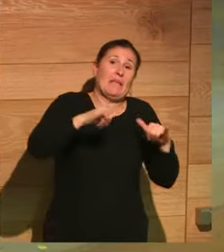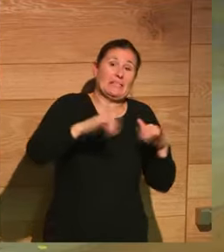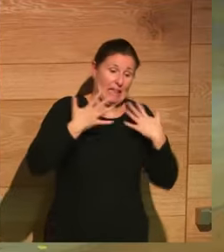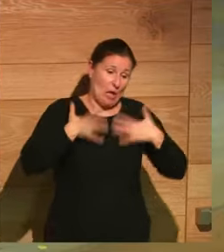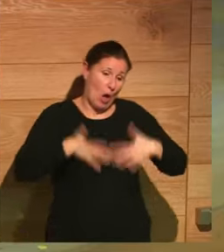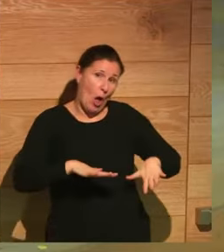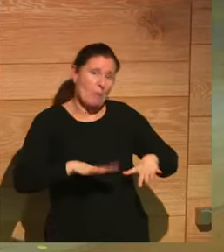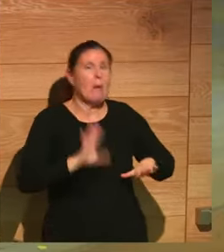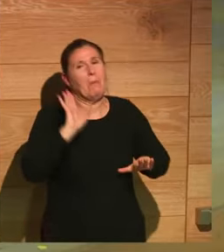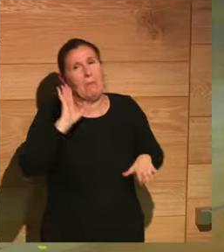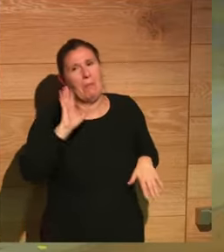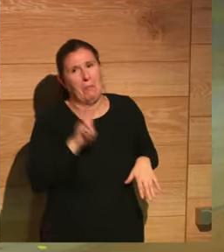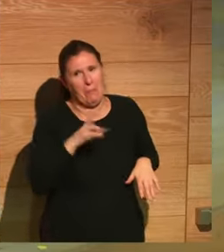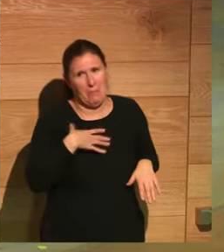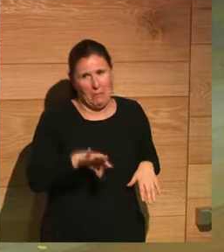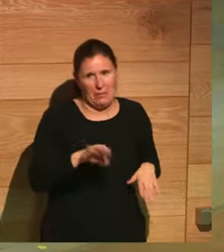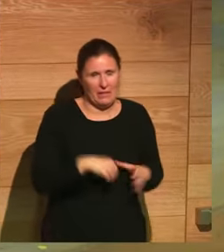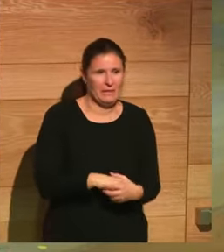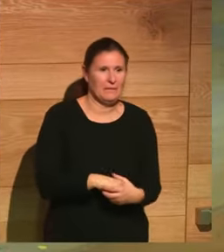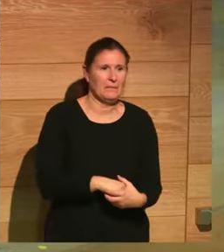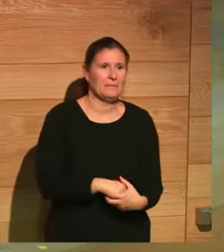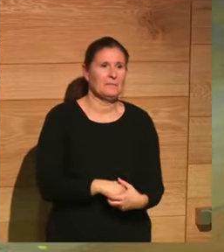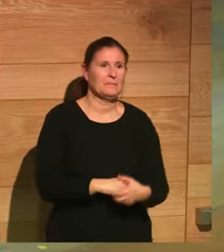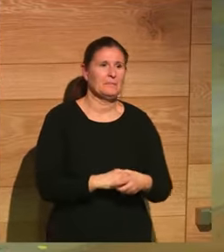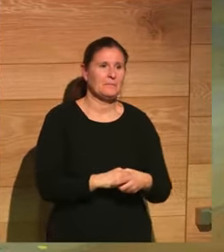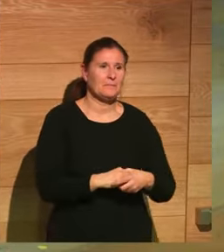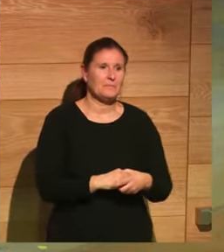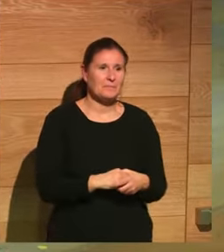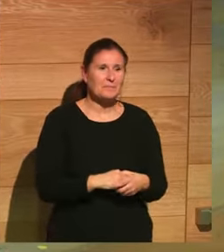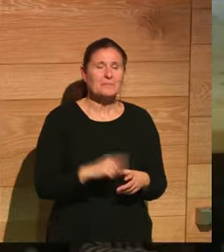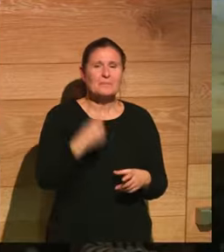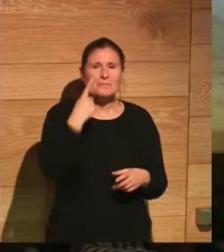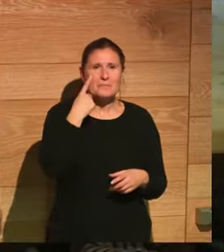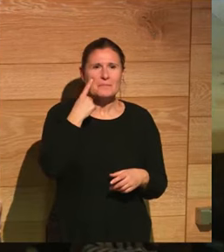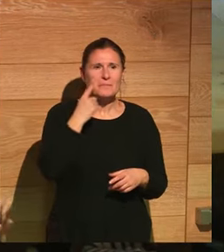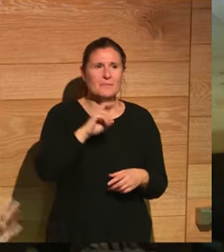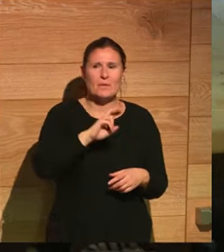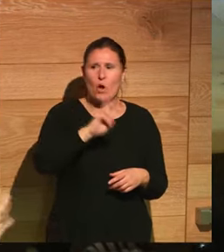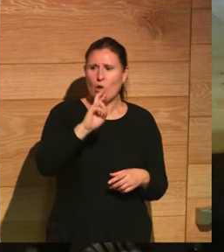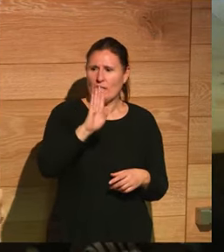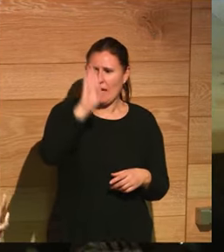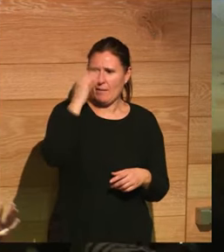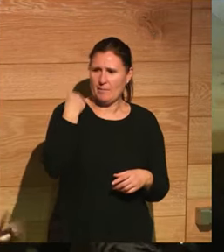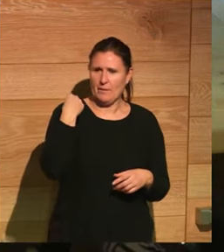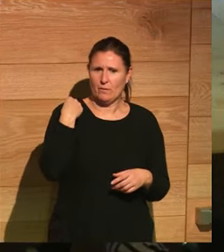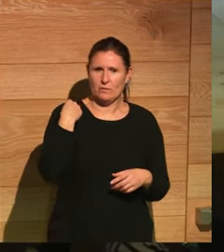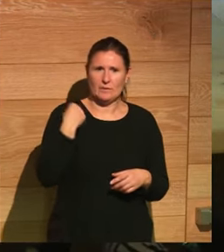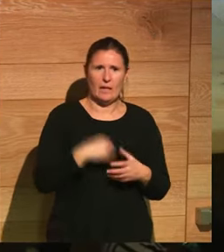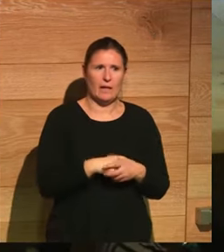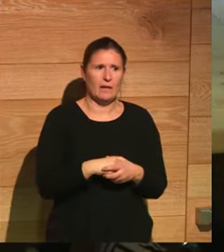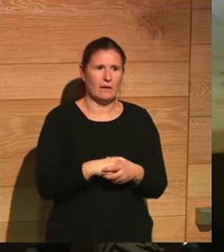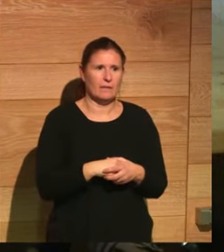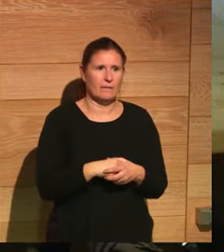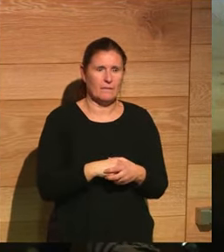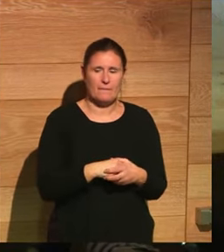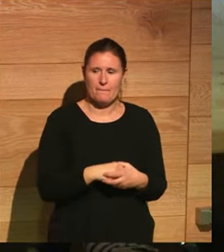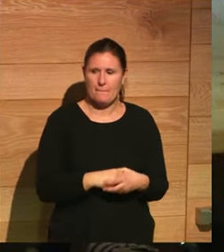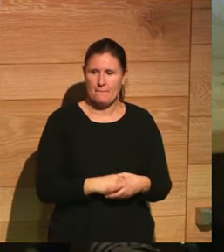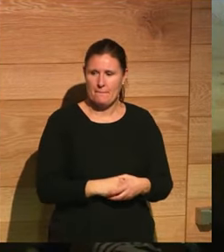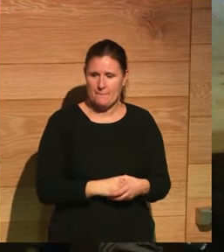sesión del CIF y no vamos a dejar títulos esta va a muy divertida he otra mano por ahí creo por volver hacia ese lado